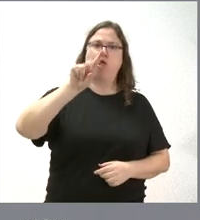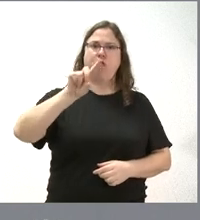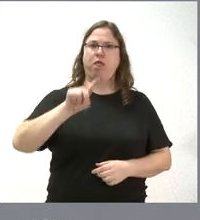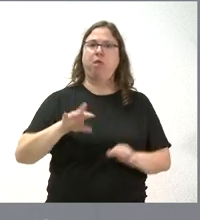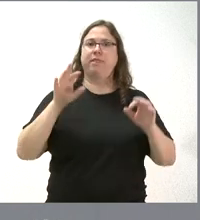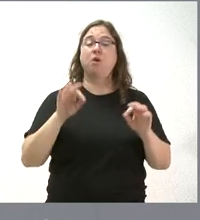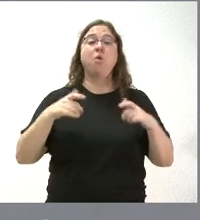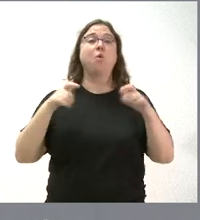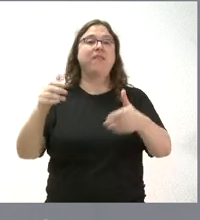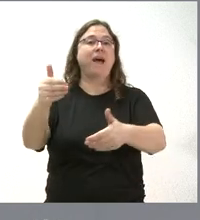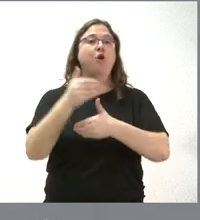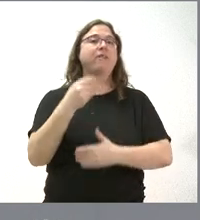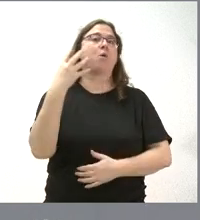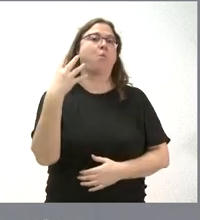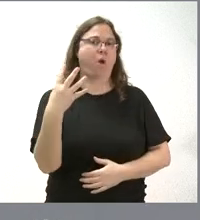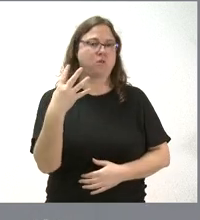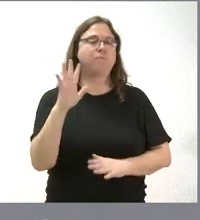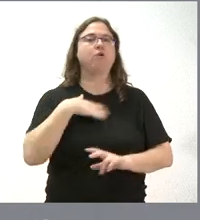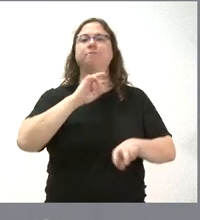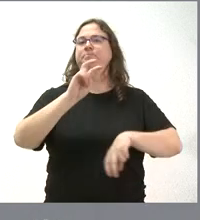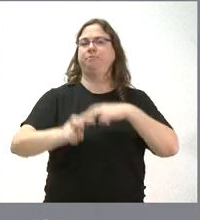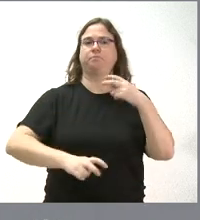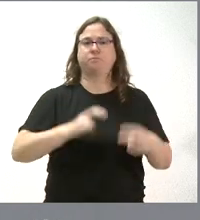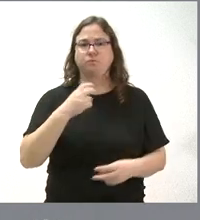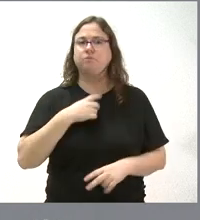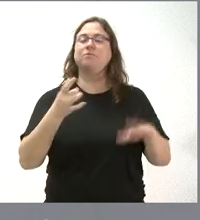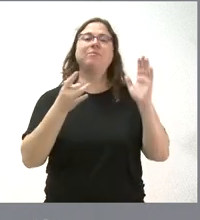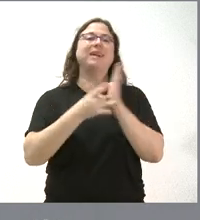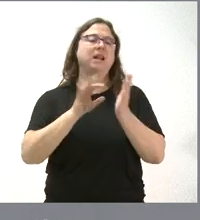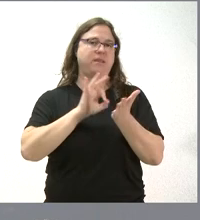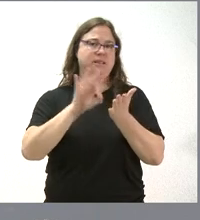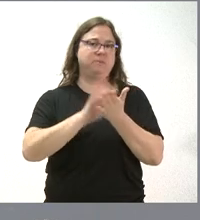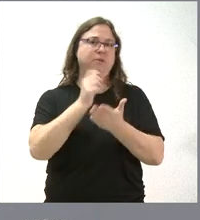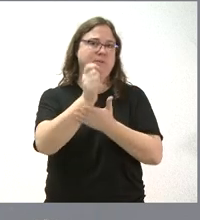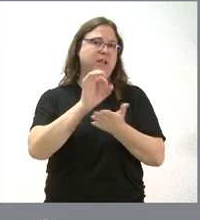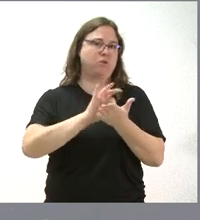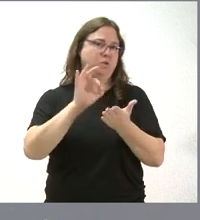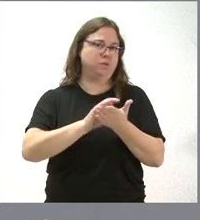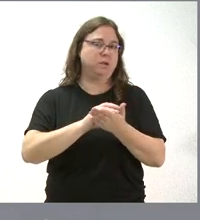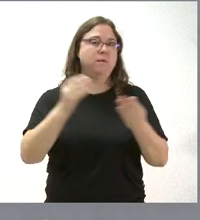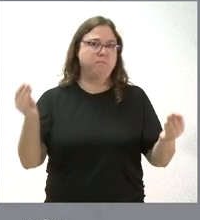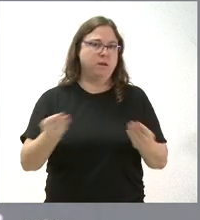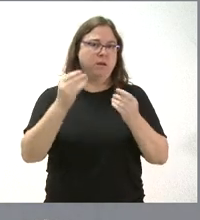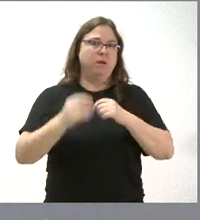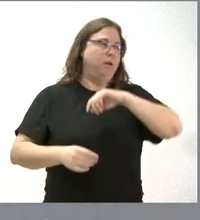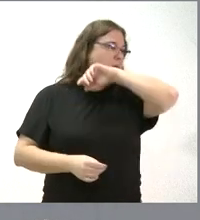4 en la unidad de acogida. Pero lo que sí que se modifica es la calidad en la prestación del servicio, que lógicamente mejora de forma sustancial.